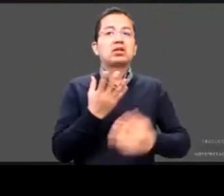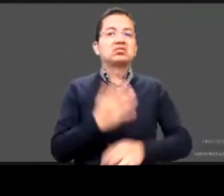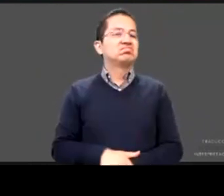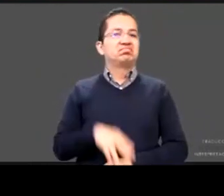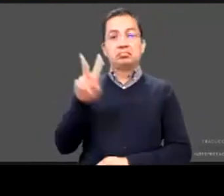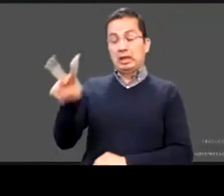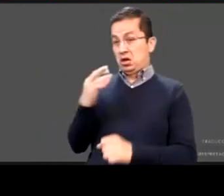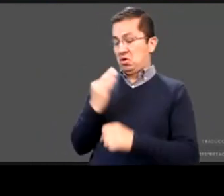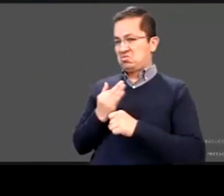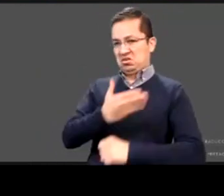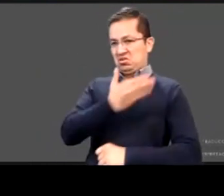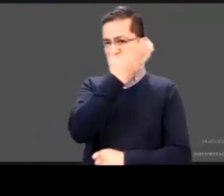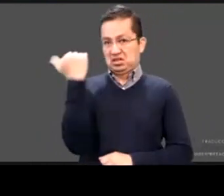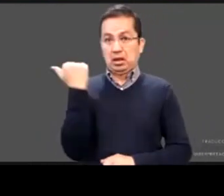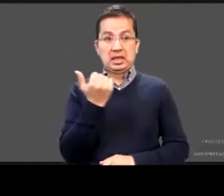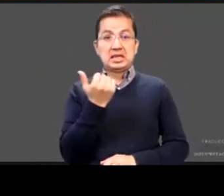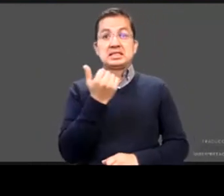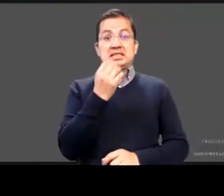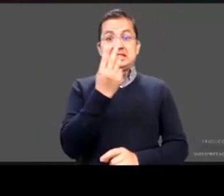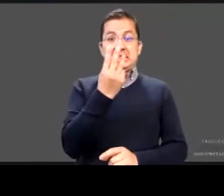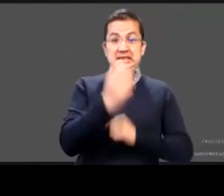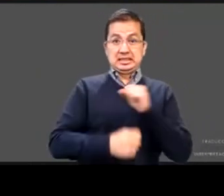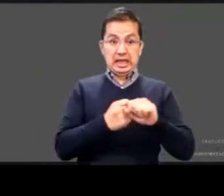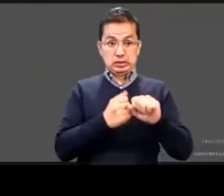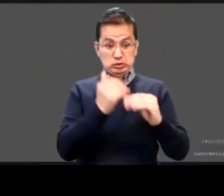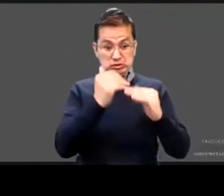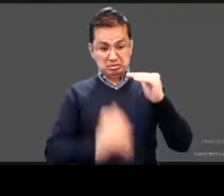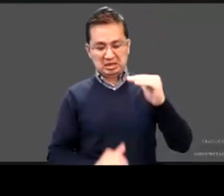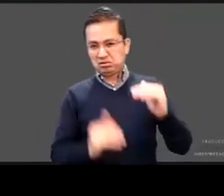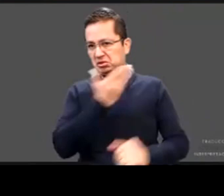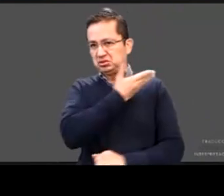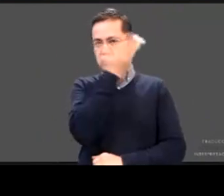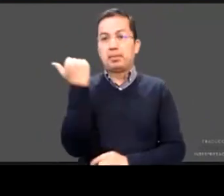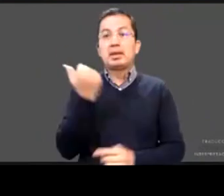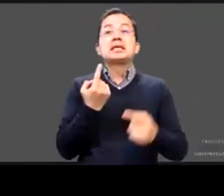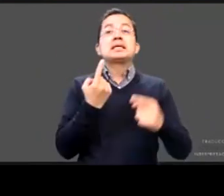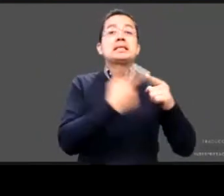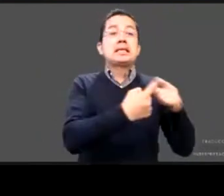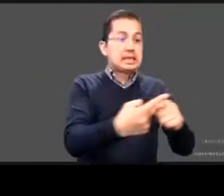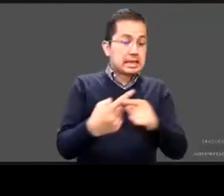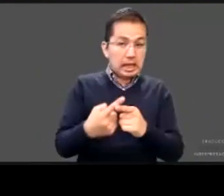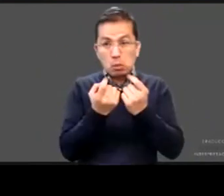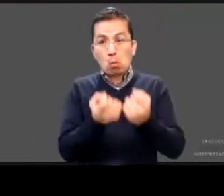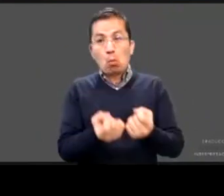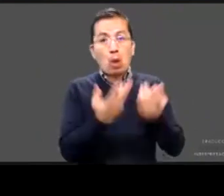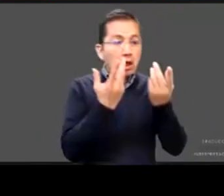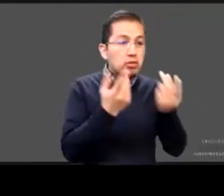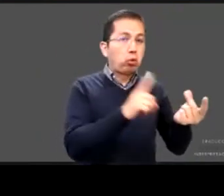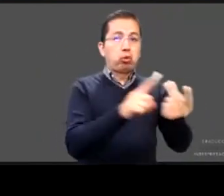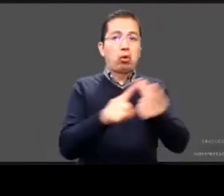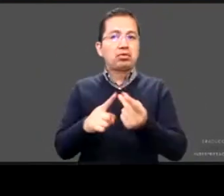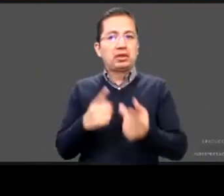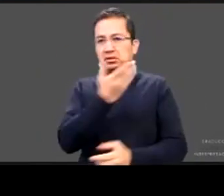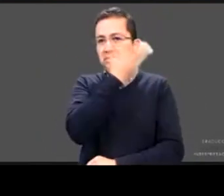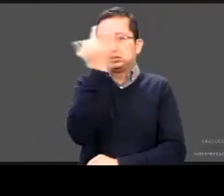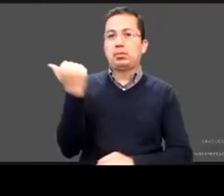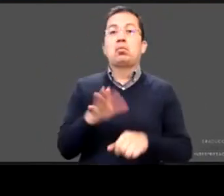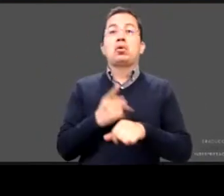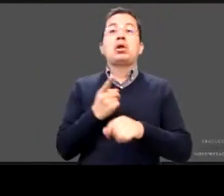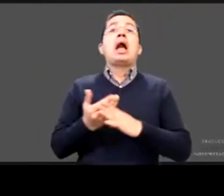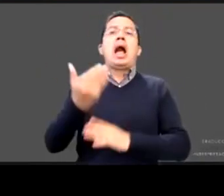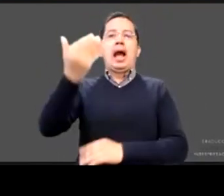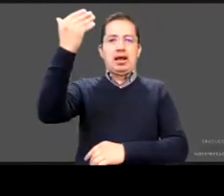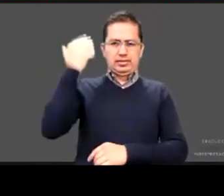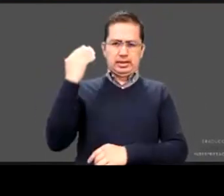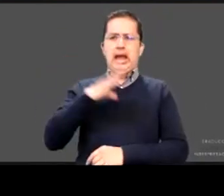en menores de tres años quién están dónde están no se sabe se tiene el registro de antes cuando estaban las estancias infantiles guarderías estancias con